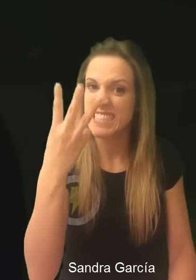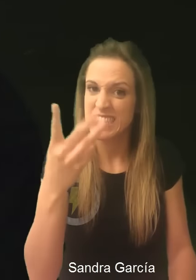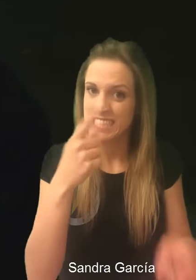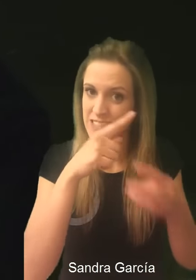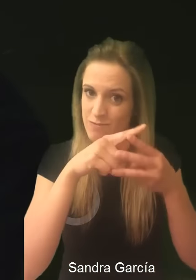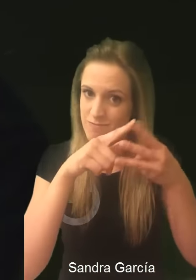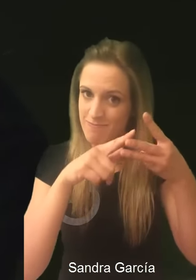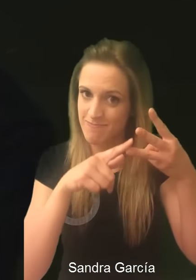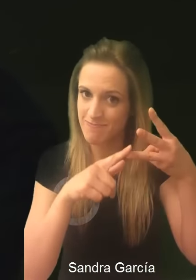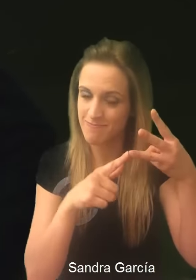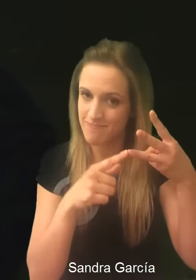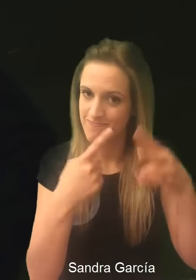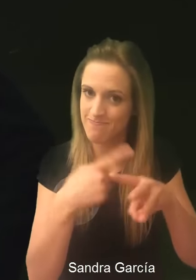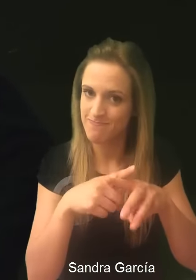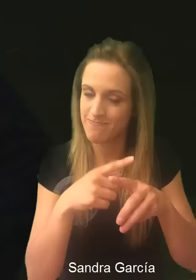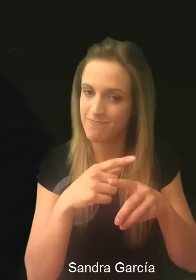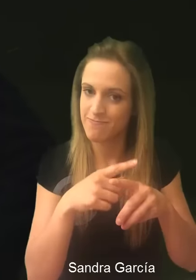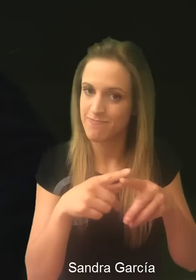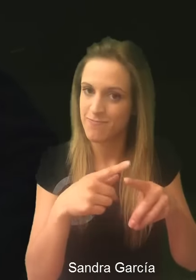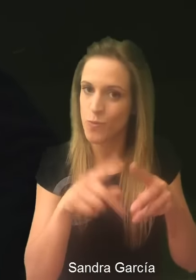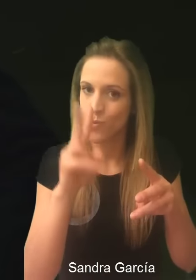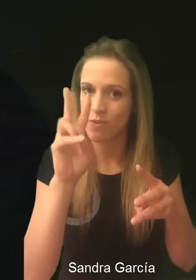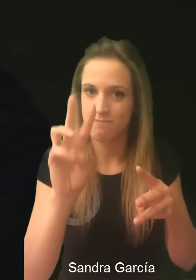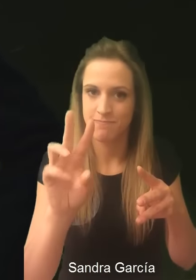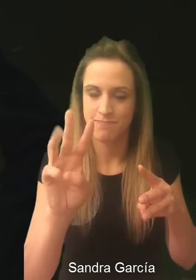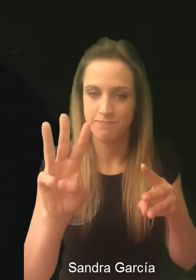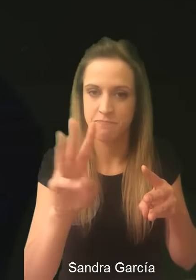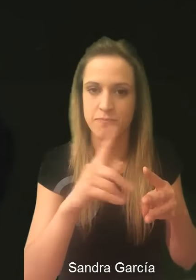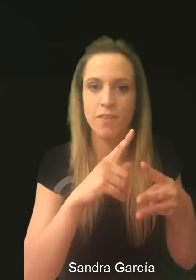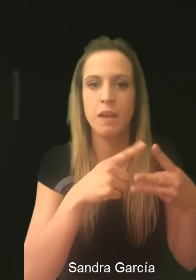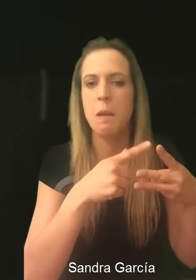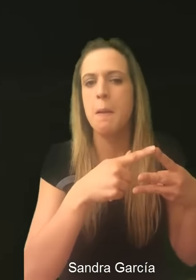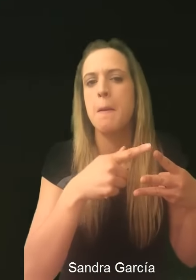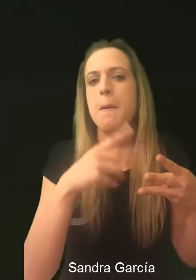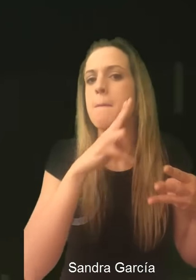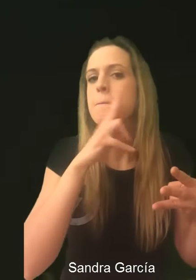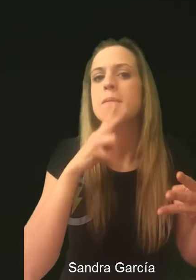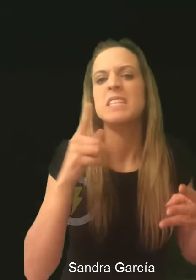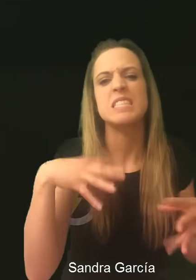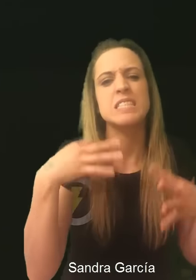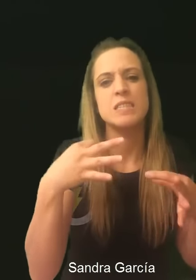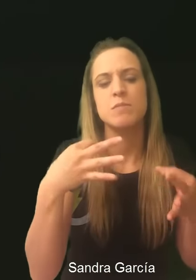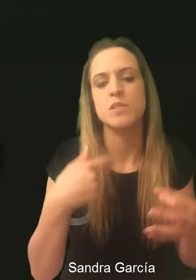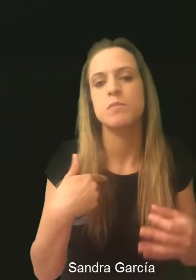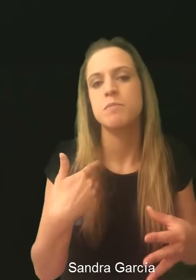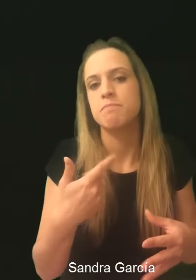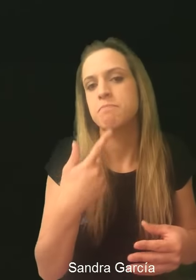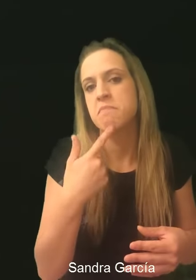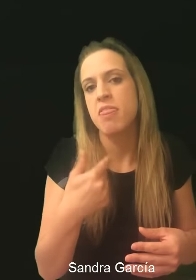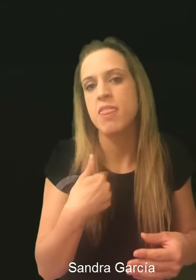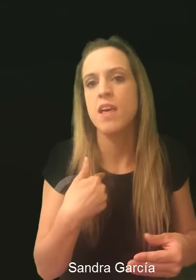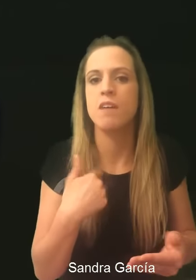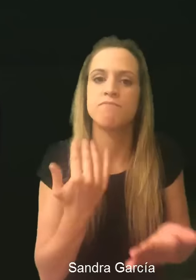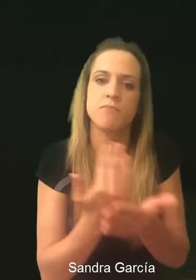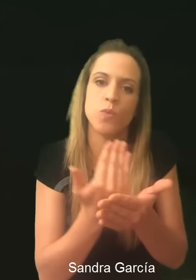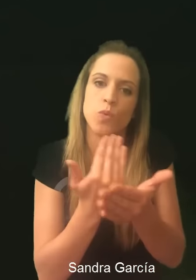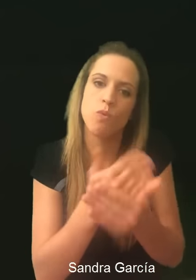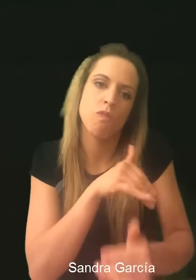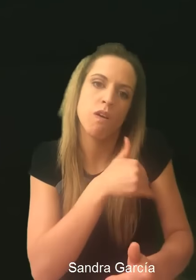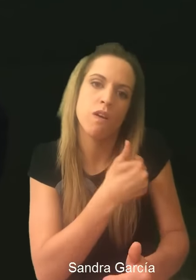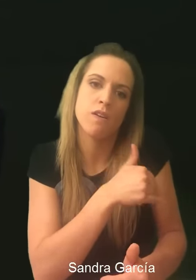hacerle caso a mi madre, que la quiero más que a nadie en el mundo. Ella me decía, niño, tú estudia una carrera,